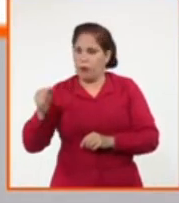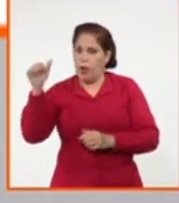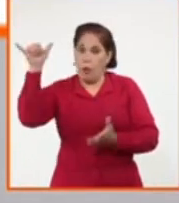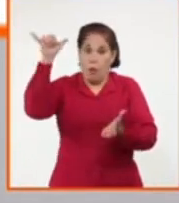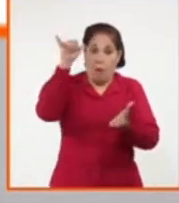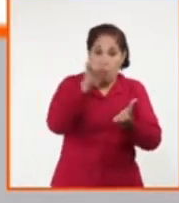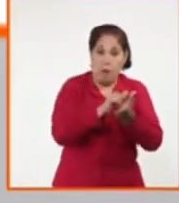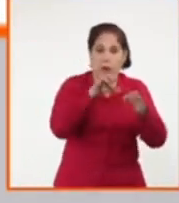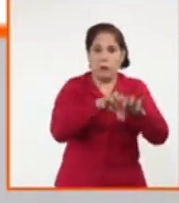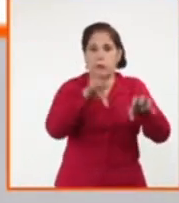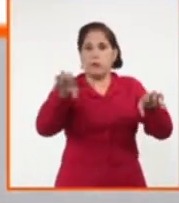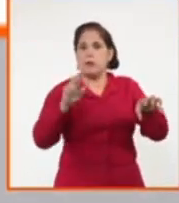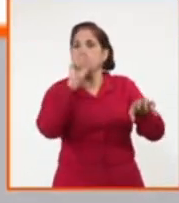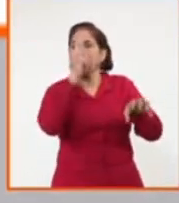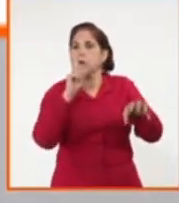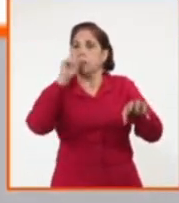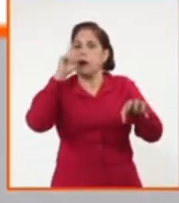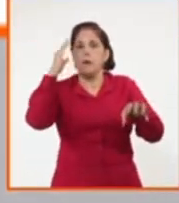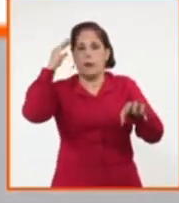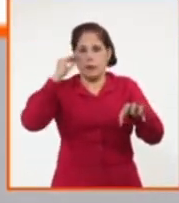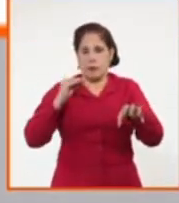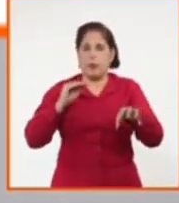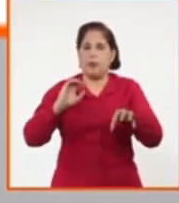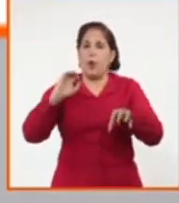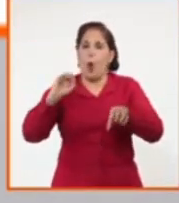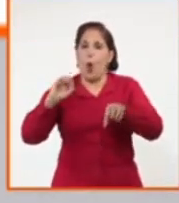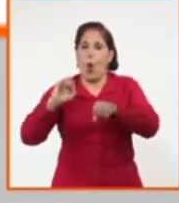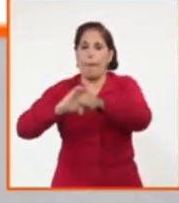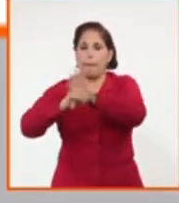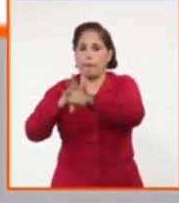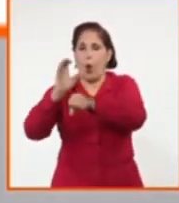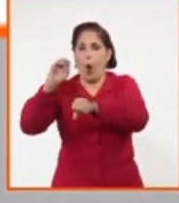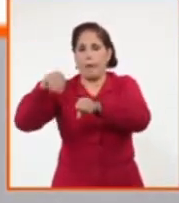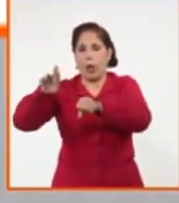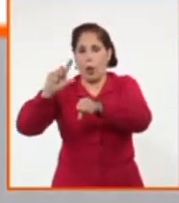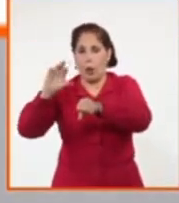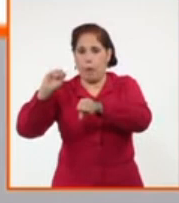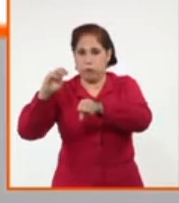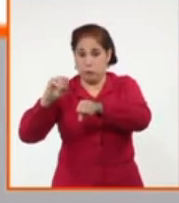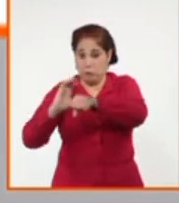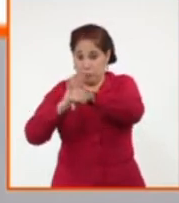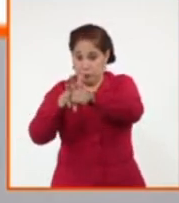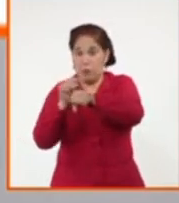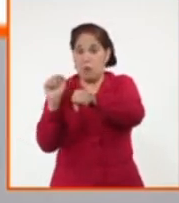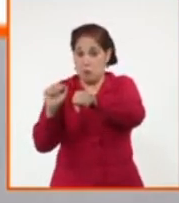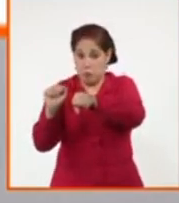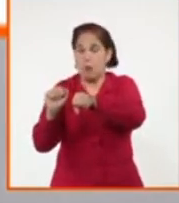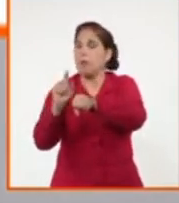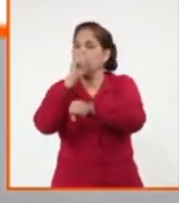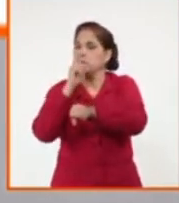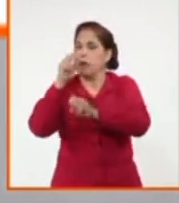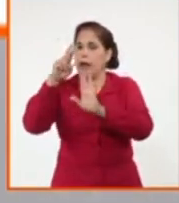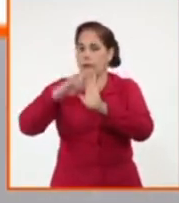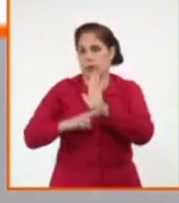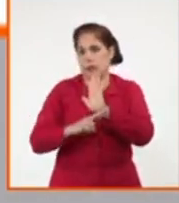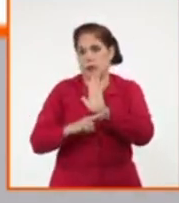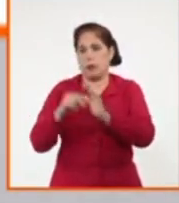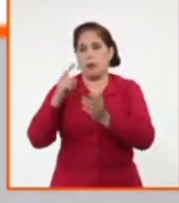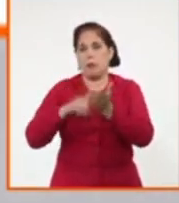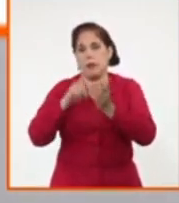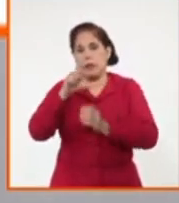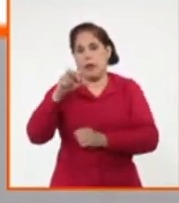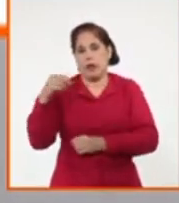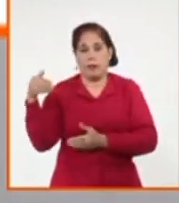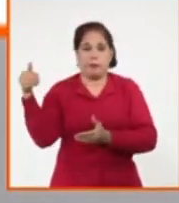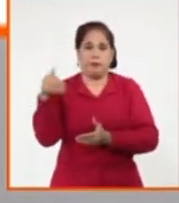en estos momentos, se les va a hacer también el PCR, se les va a hacer los requisitos mismos que estos que dijimos anteriormente. Y el PCR